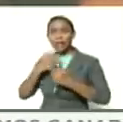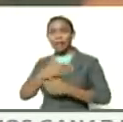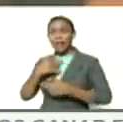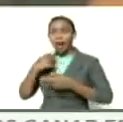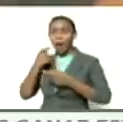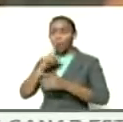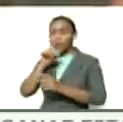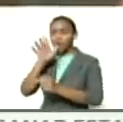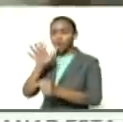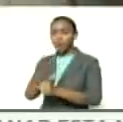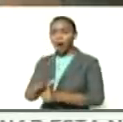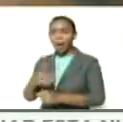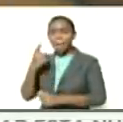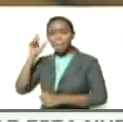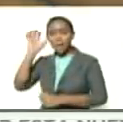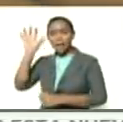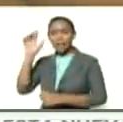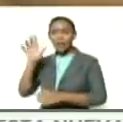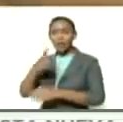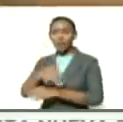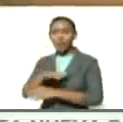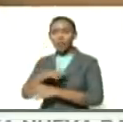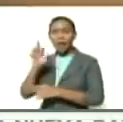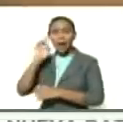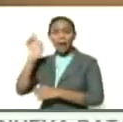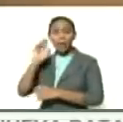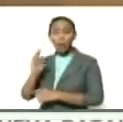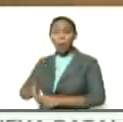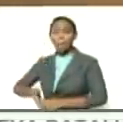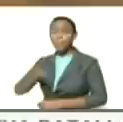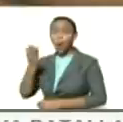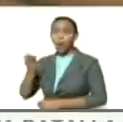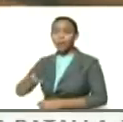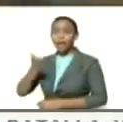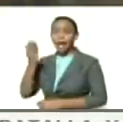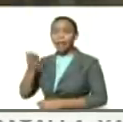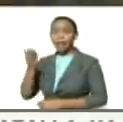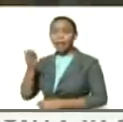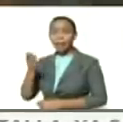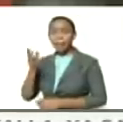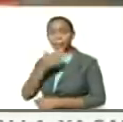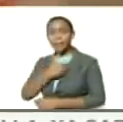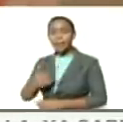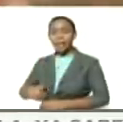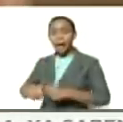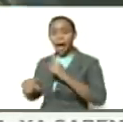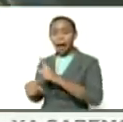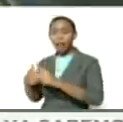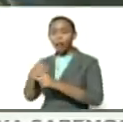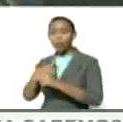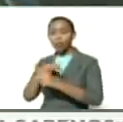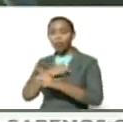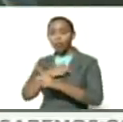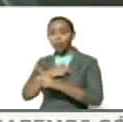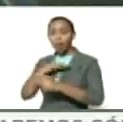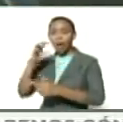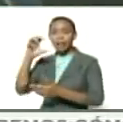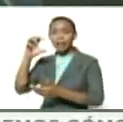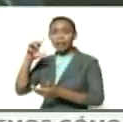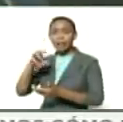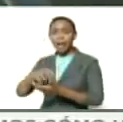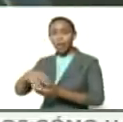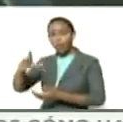silenciar a nuestro país y donde la radio jugó un papel fundamental presidente aquí estamos en nuestro estado